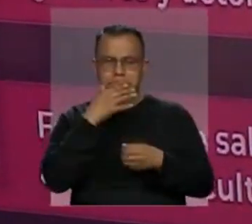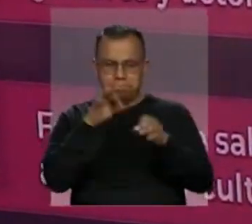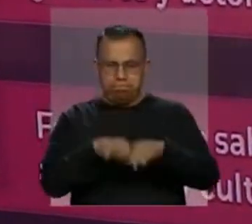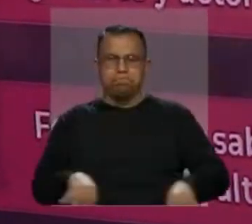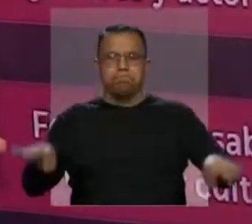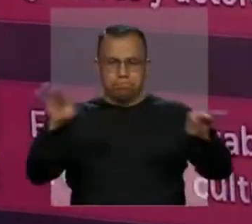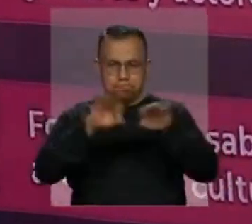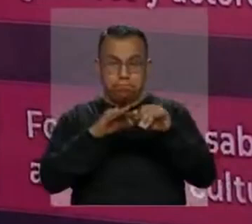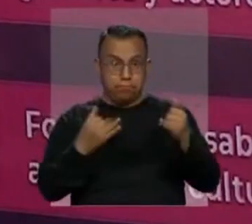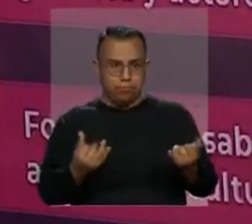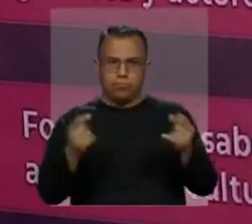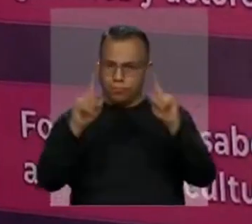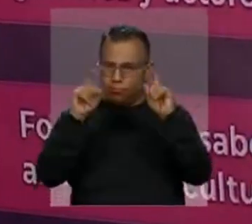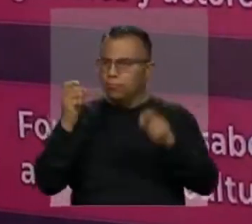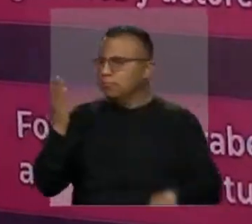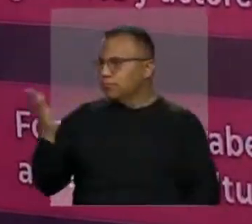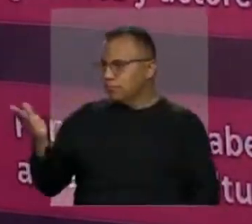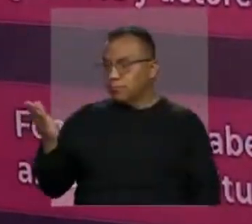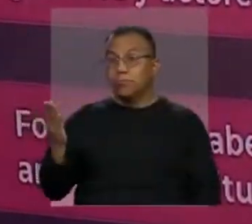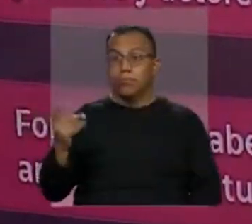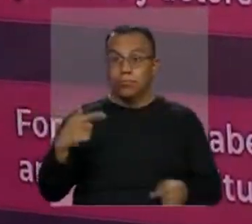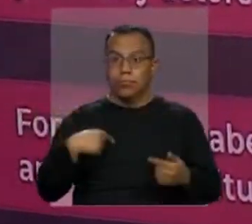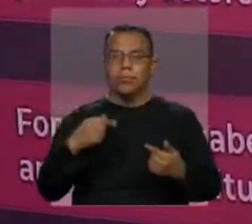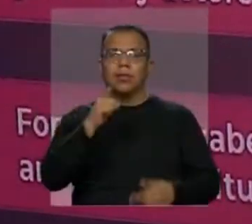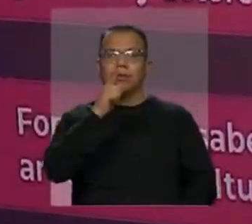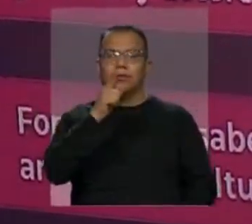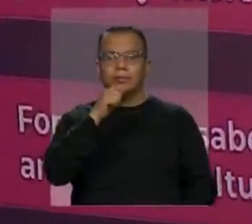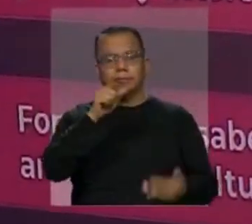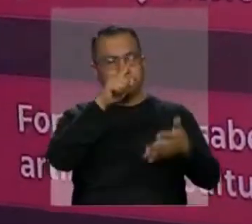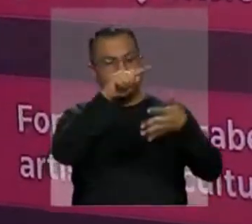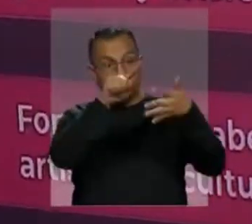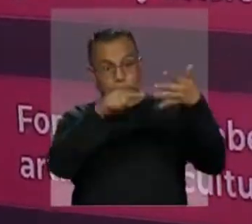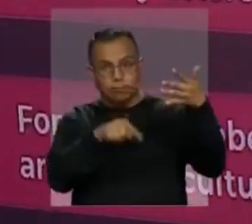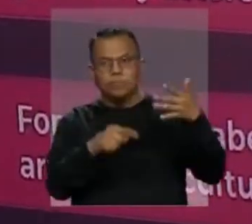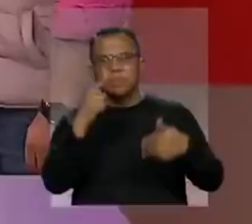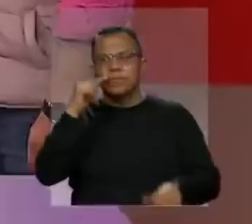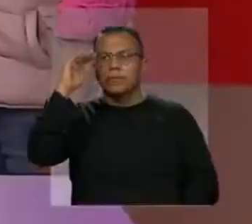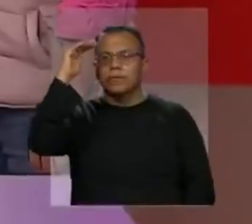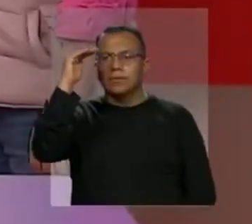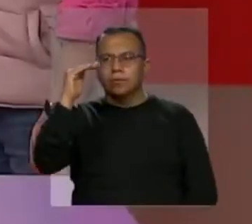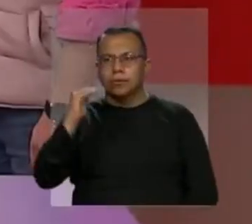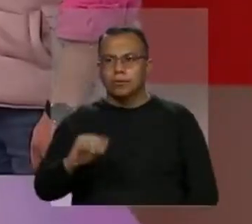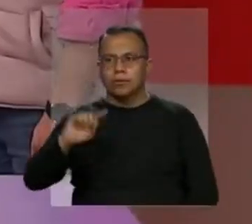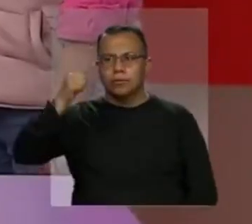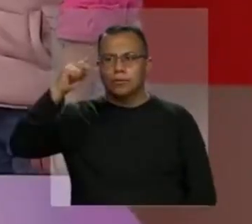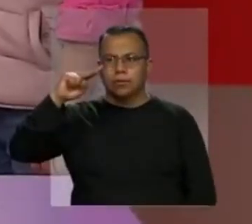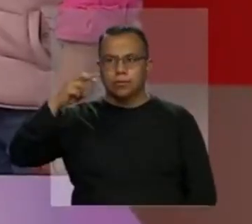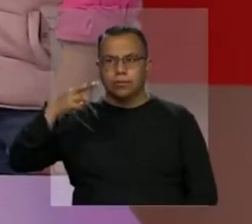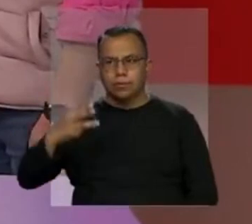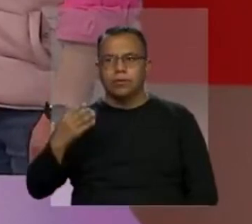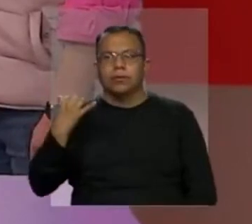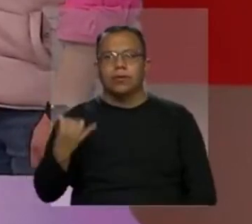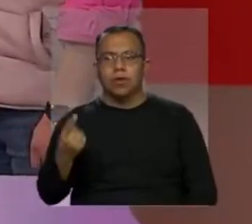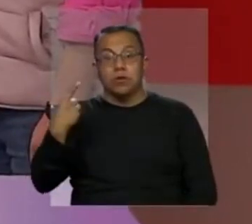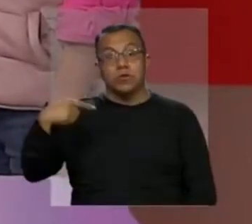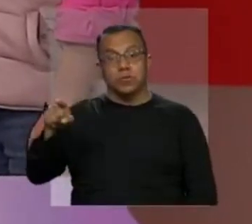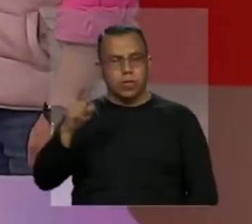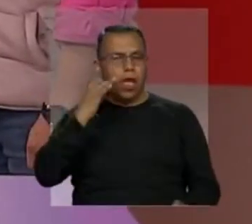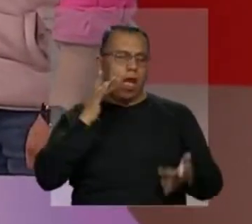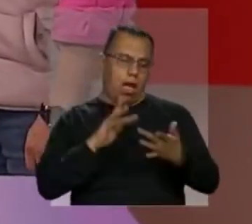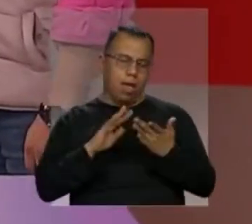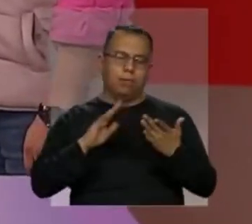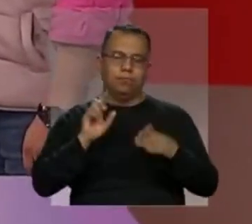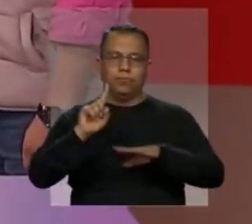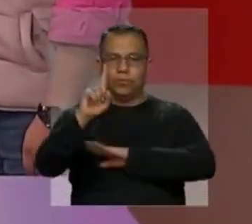importante pues tratar con usted con mi ayuda con mi lápiz mágico le pido que los organizen el orden de prioridad que usted les daría